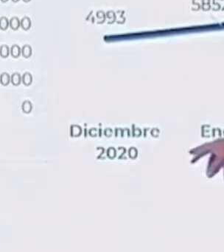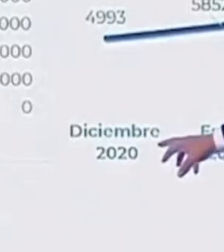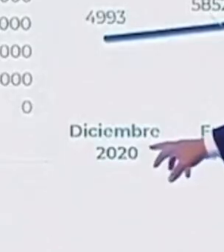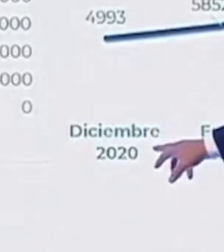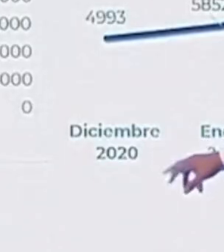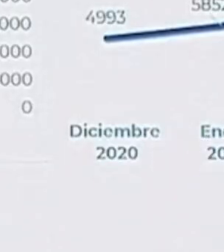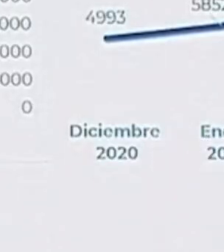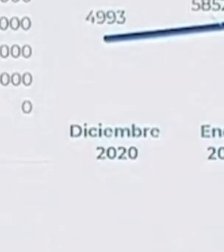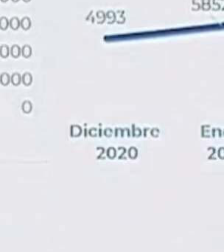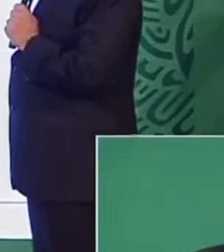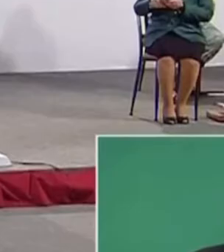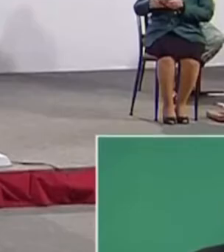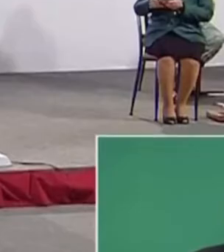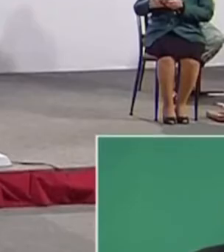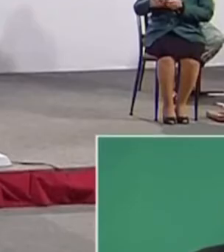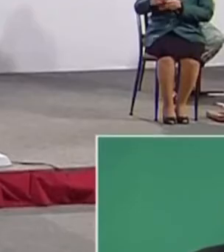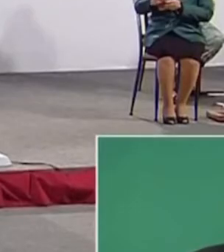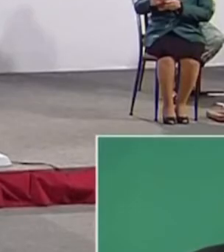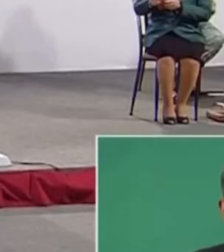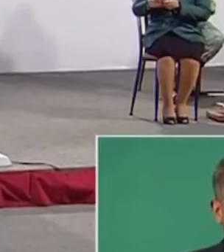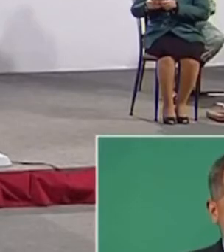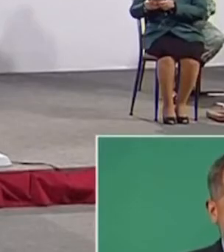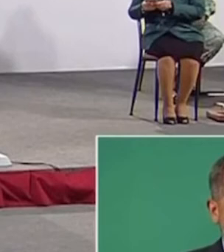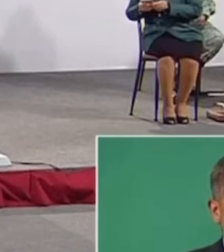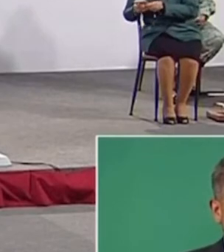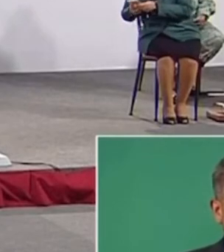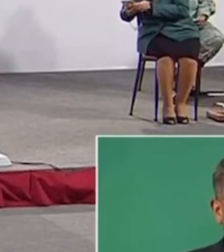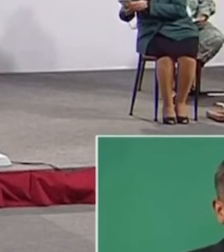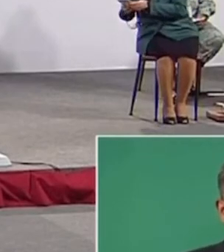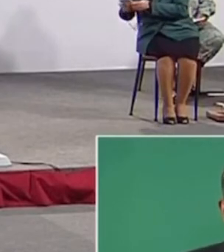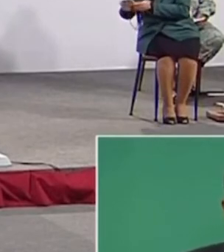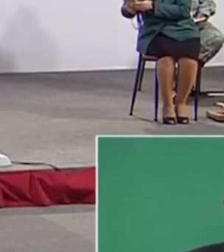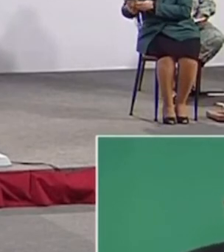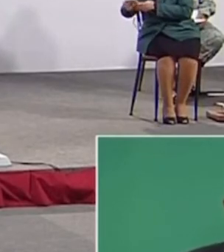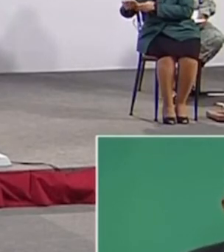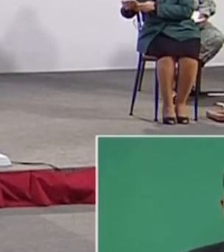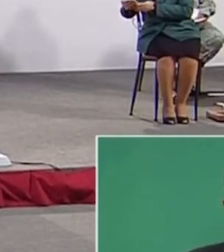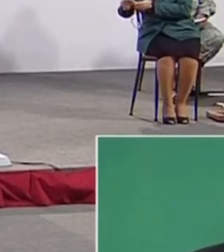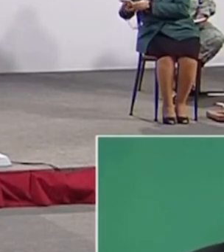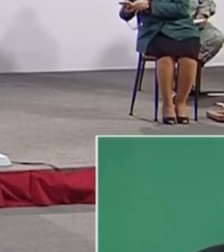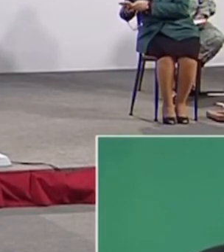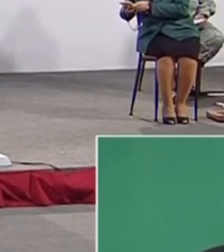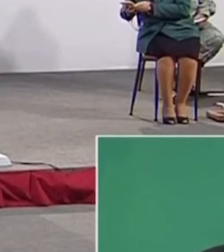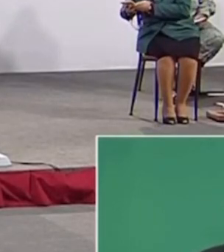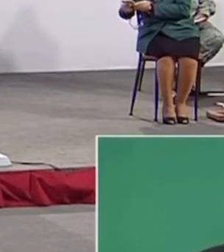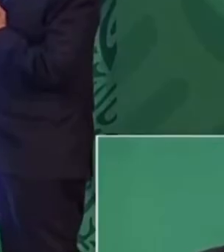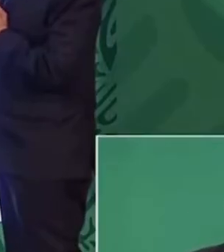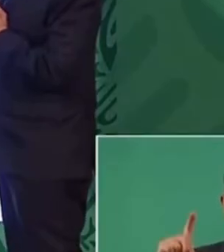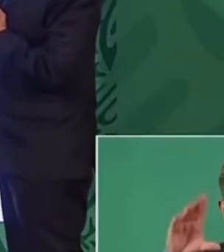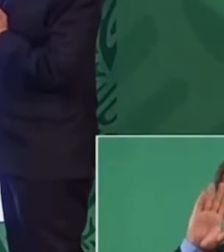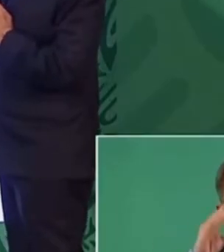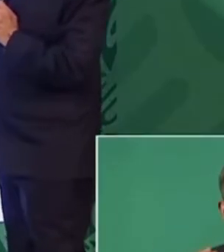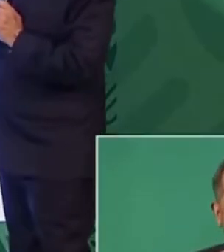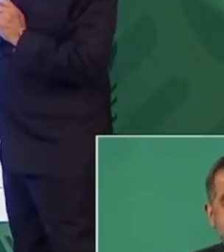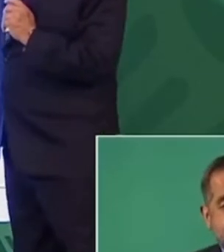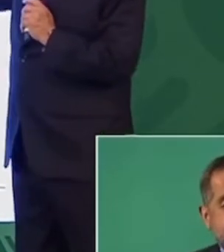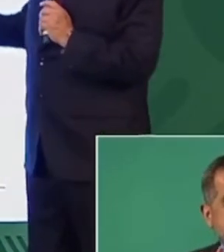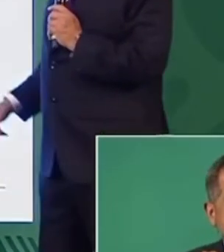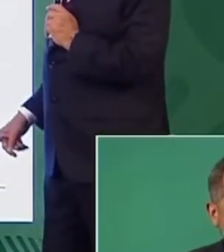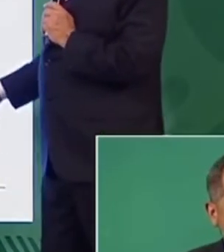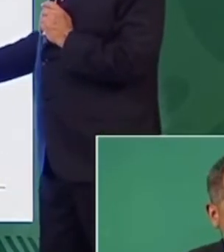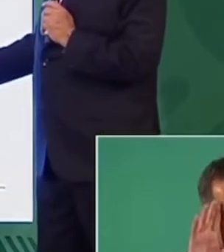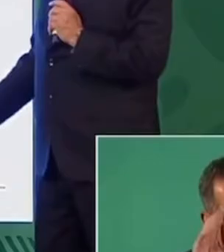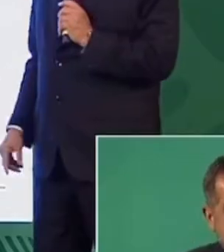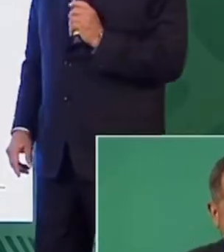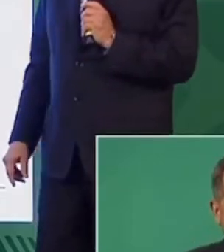Diciembre 20, 4 mil 993, 18 mil 800